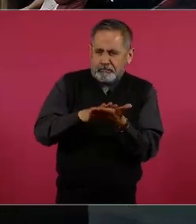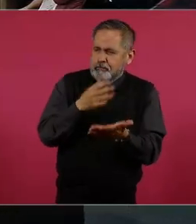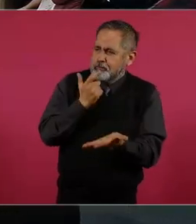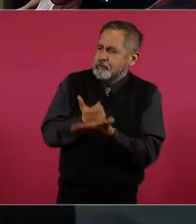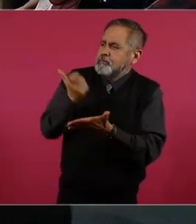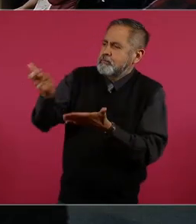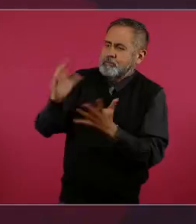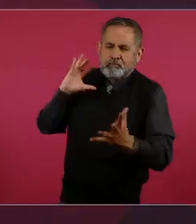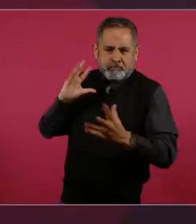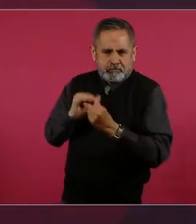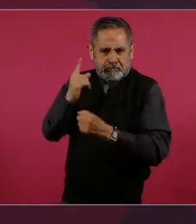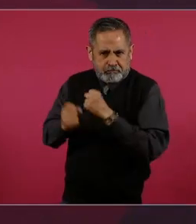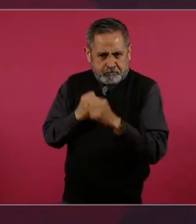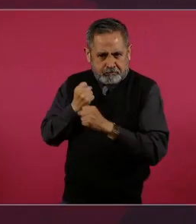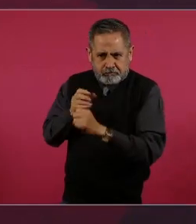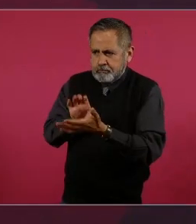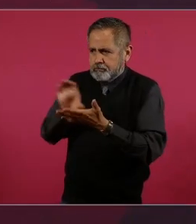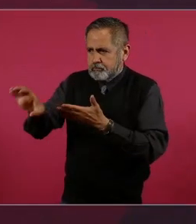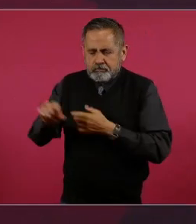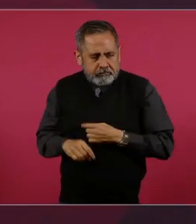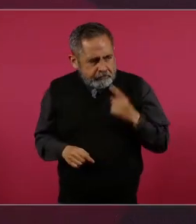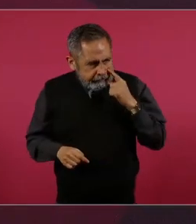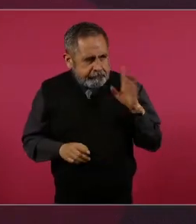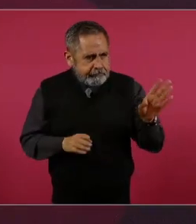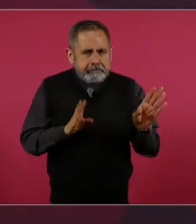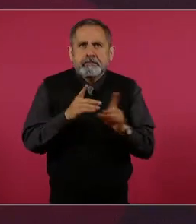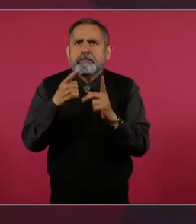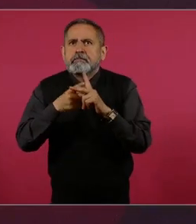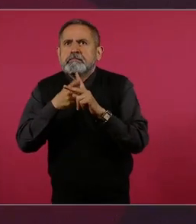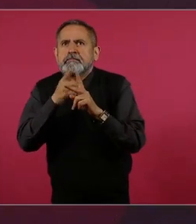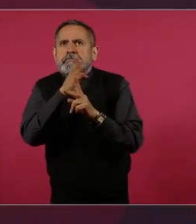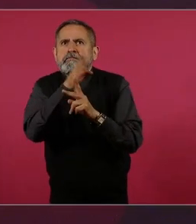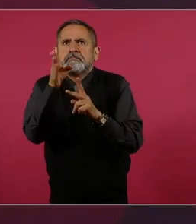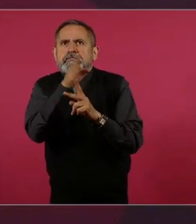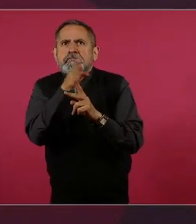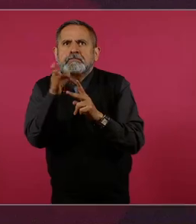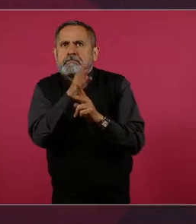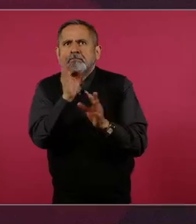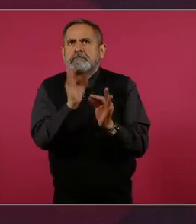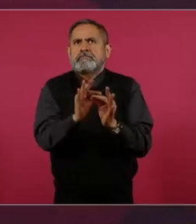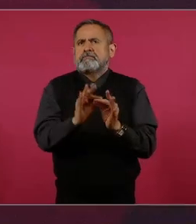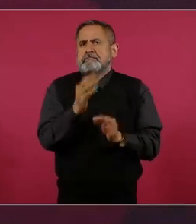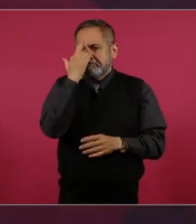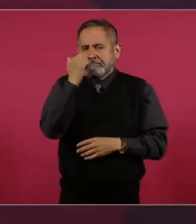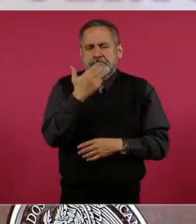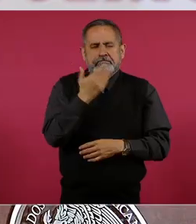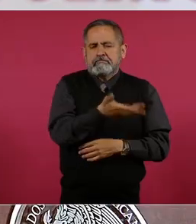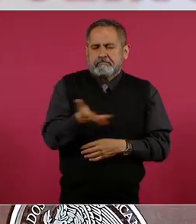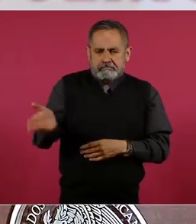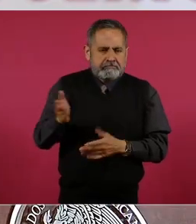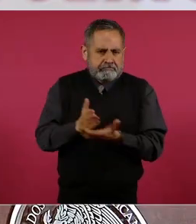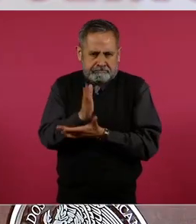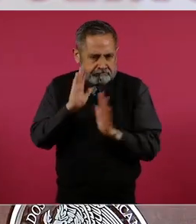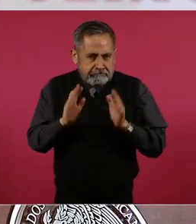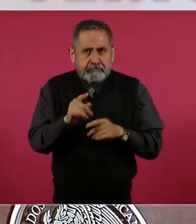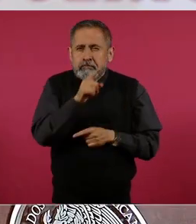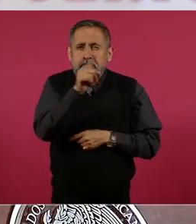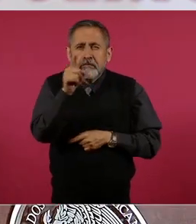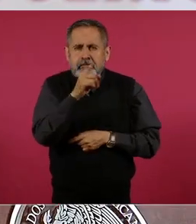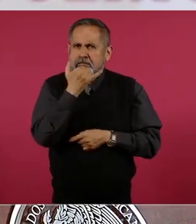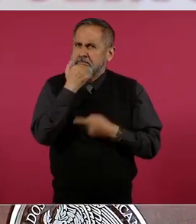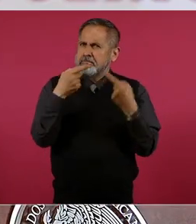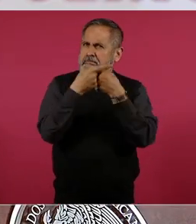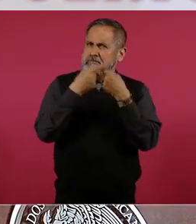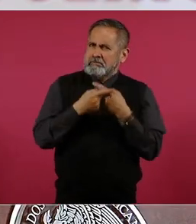Y actualmente tenemos mecanismos para poder impedir que estén haciendo estas malas prácticas y por supuesto todo lo que